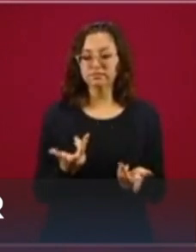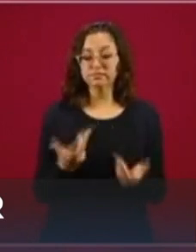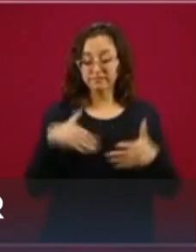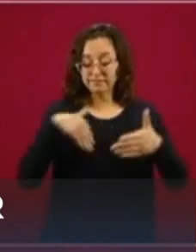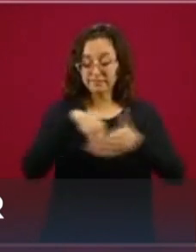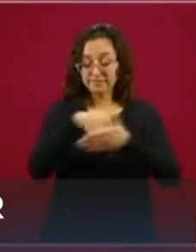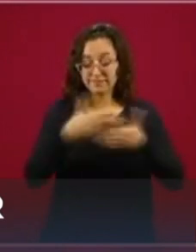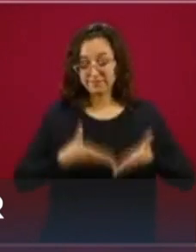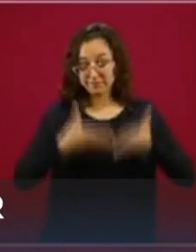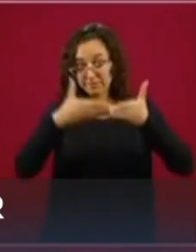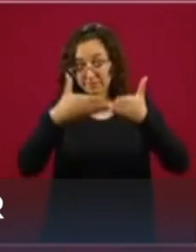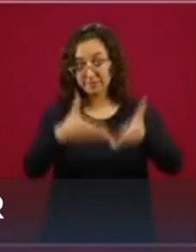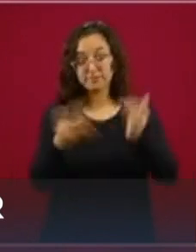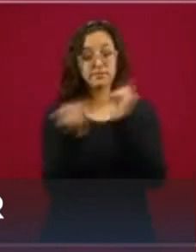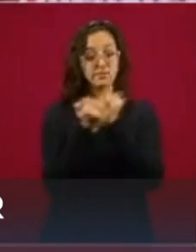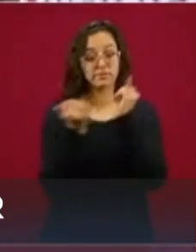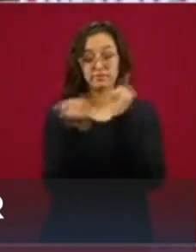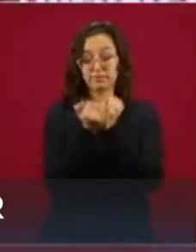puertos.